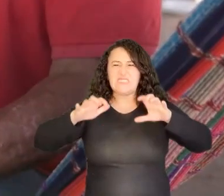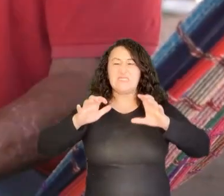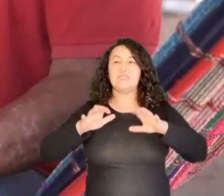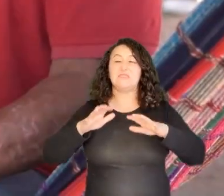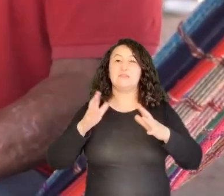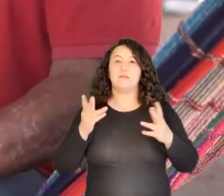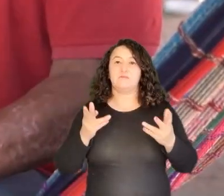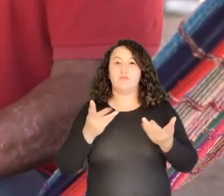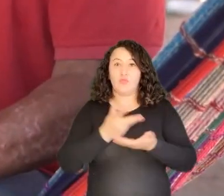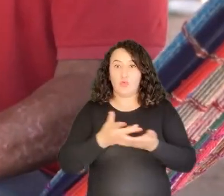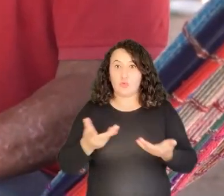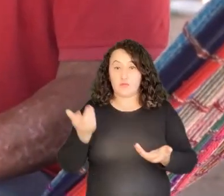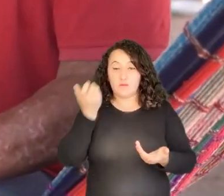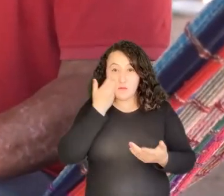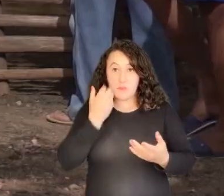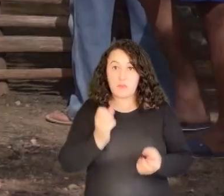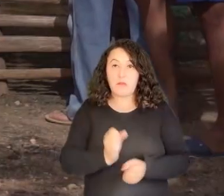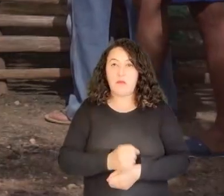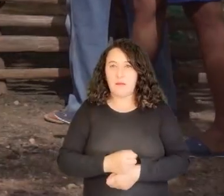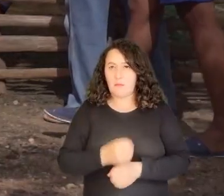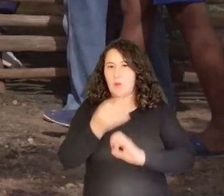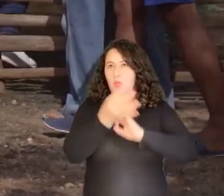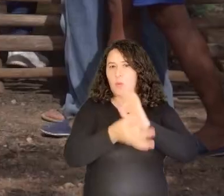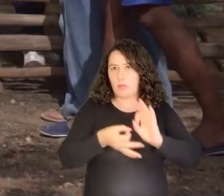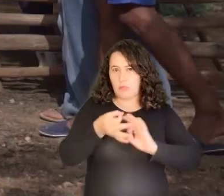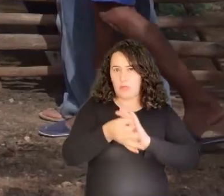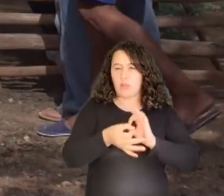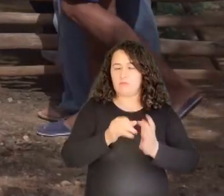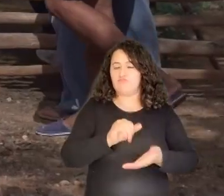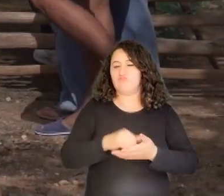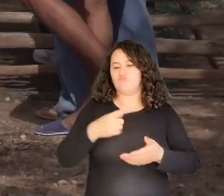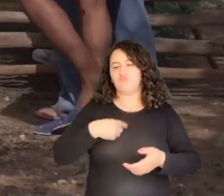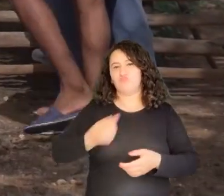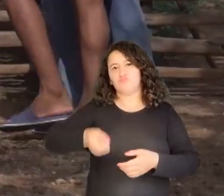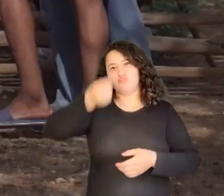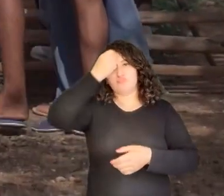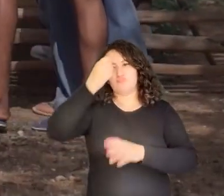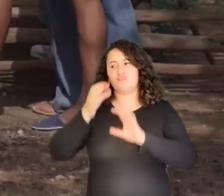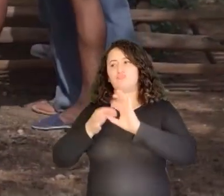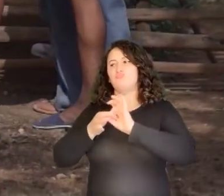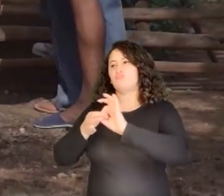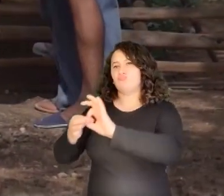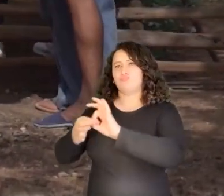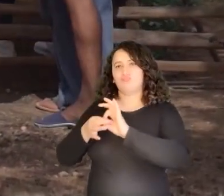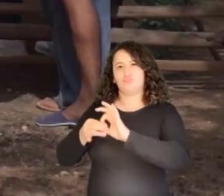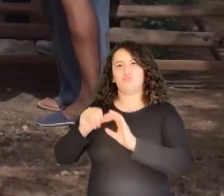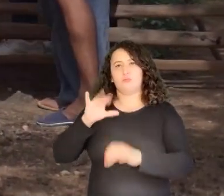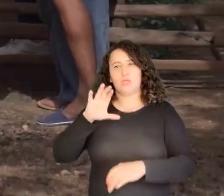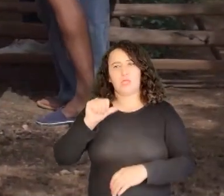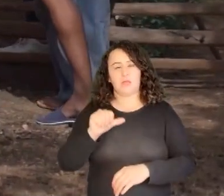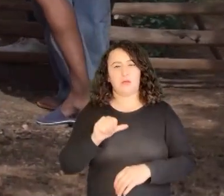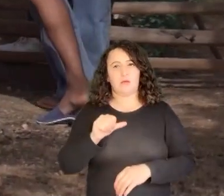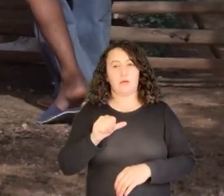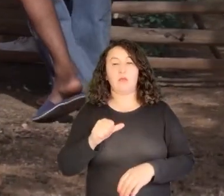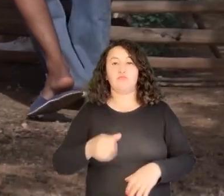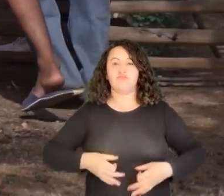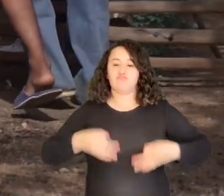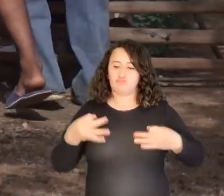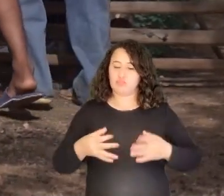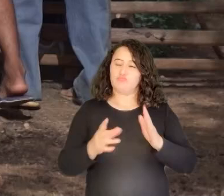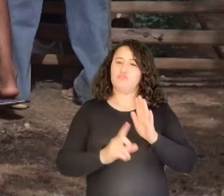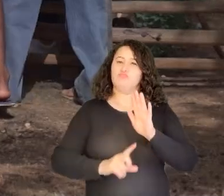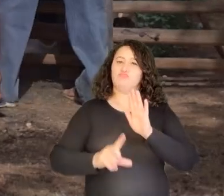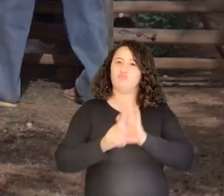le da una enfermedad. Entonces, vamos a trabajar de la mano con la ICA para que sea